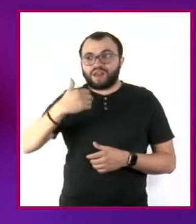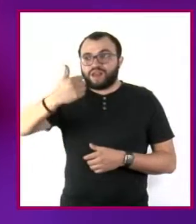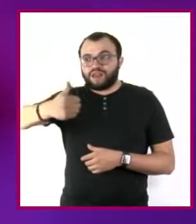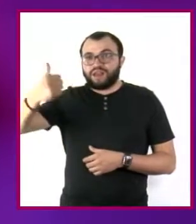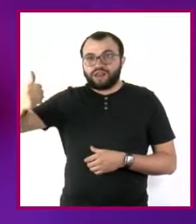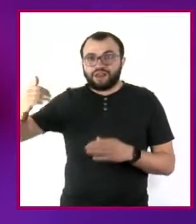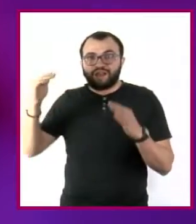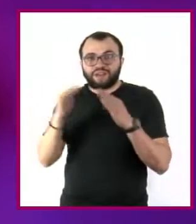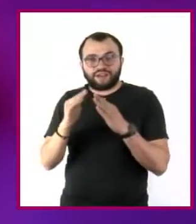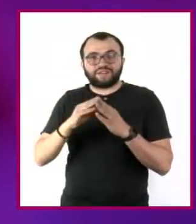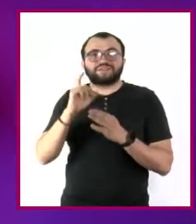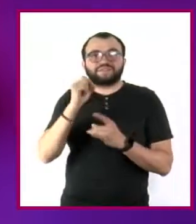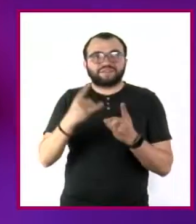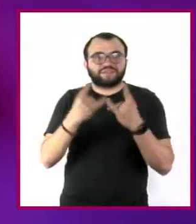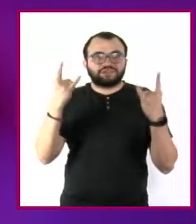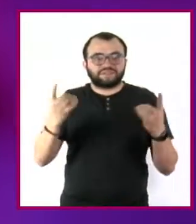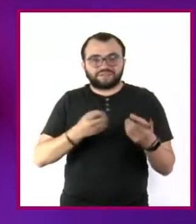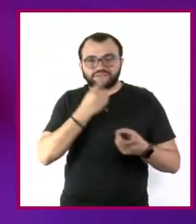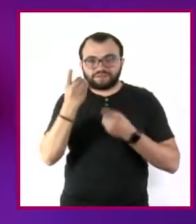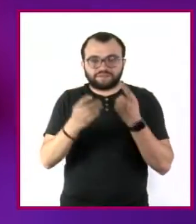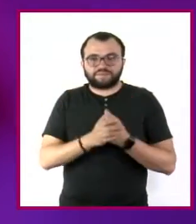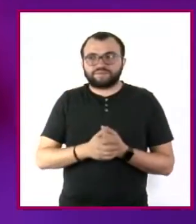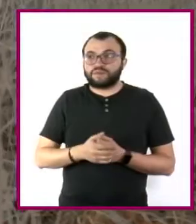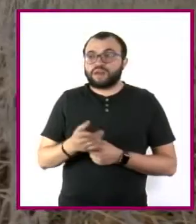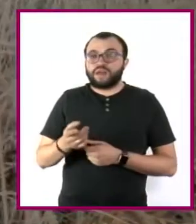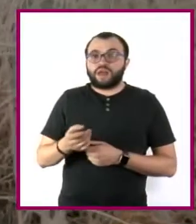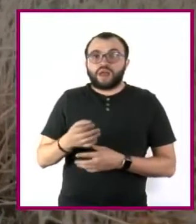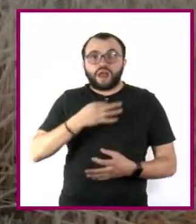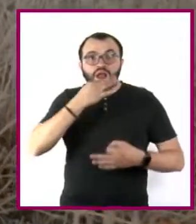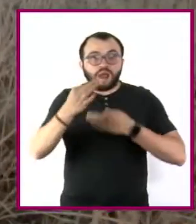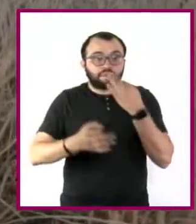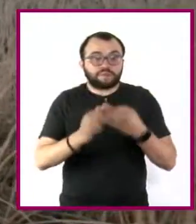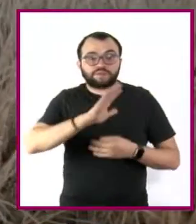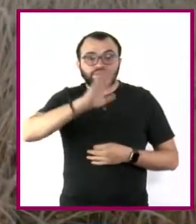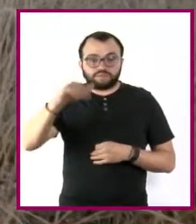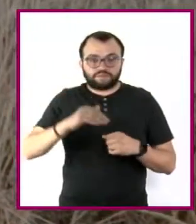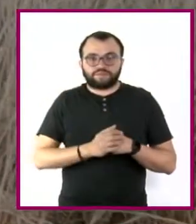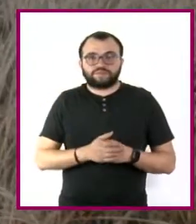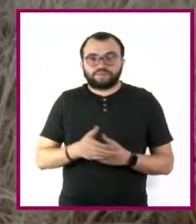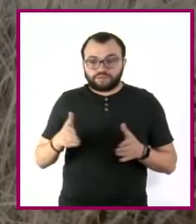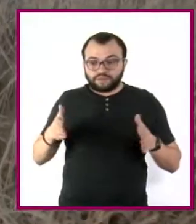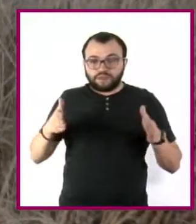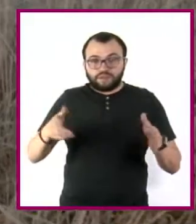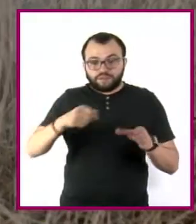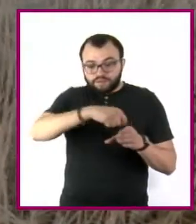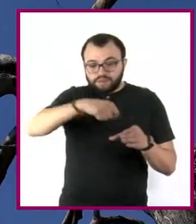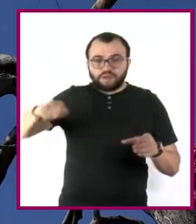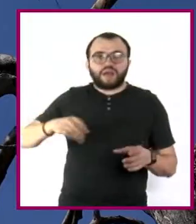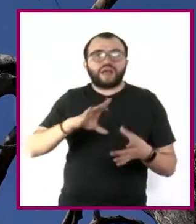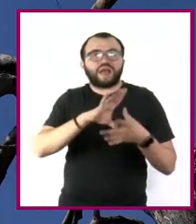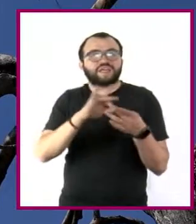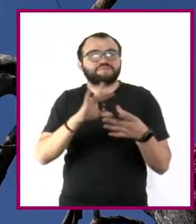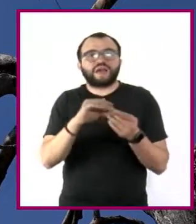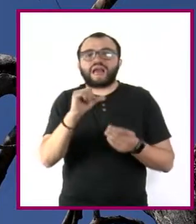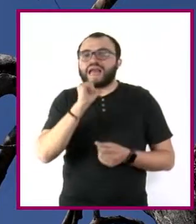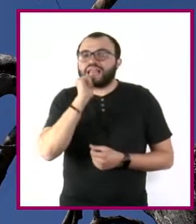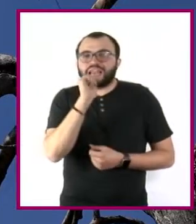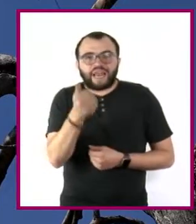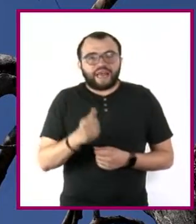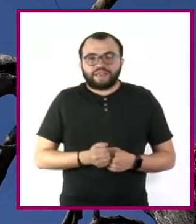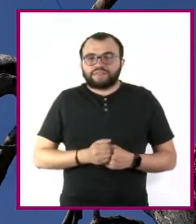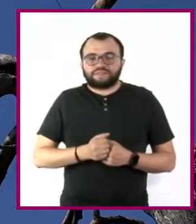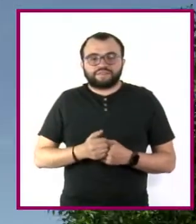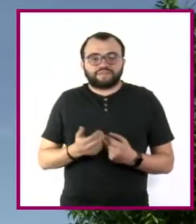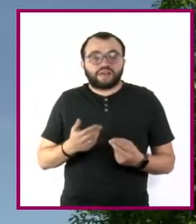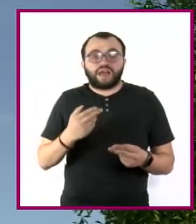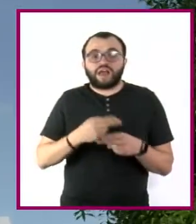Denia. Te avisan que se murió. Los traen en estuches. No te dan explicación. No más hasta que se